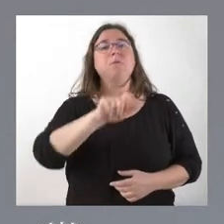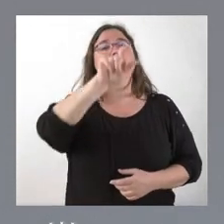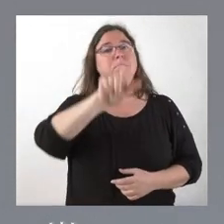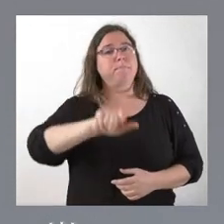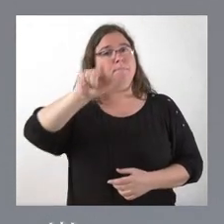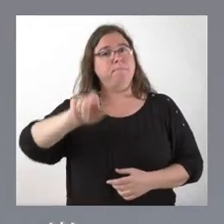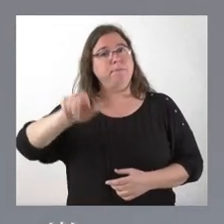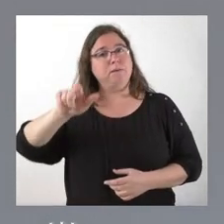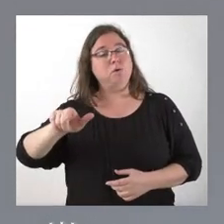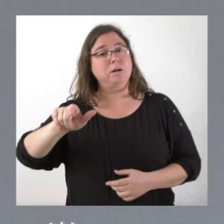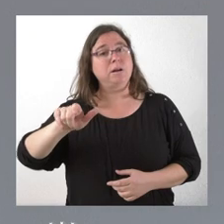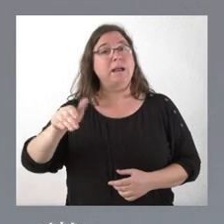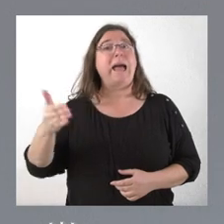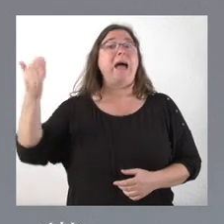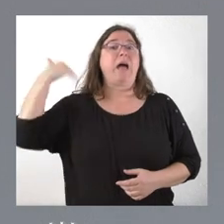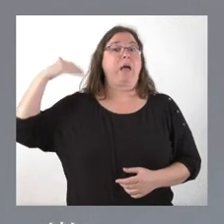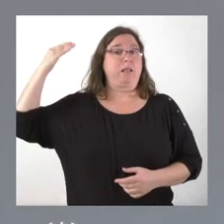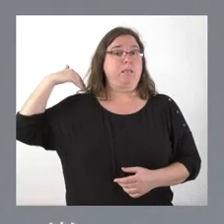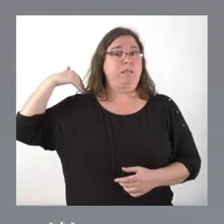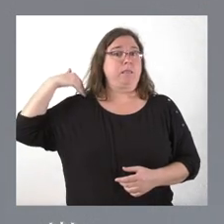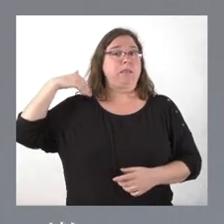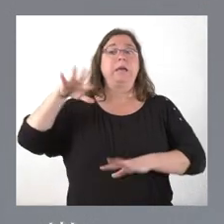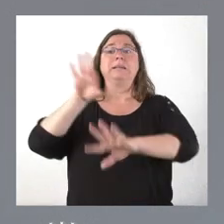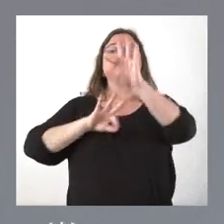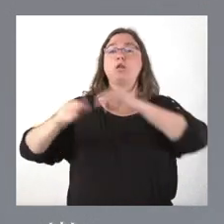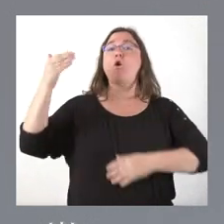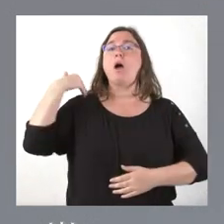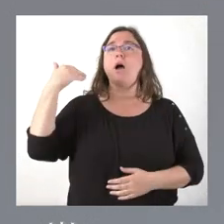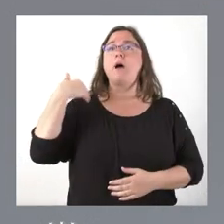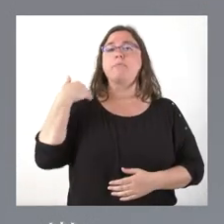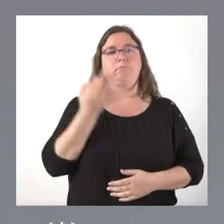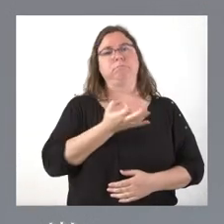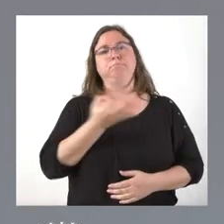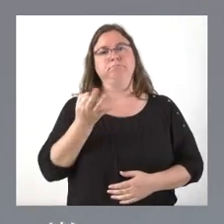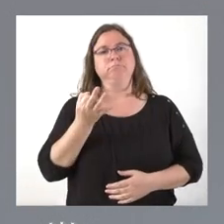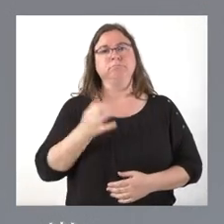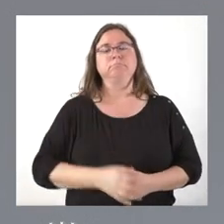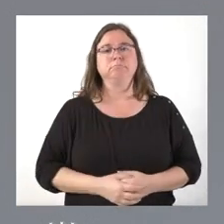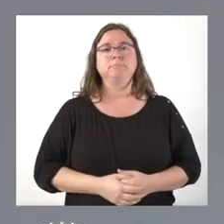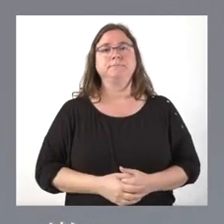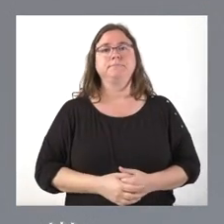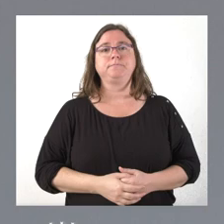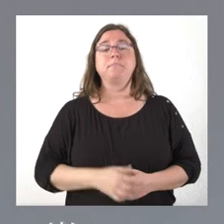antes de nosotros que hicieron esa selección, acertaron. Y el respeto a las personas